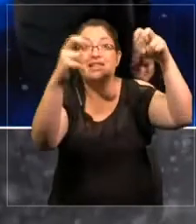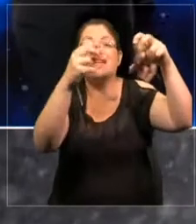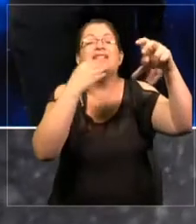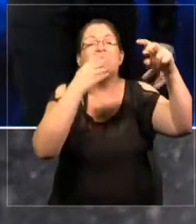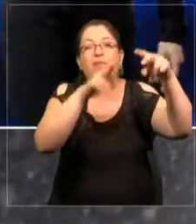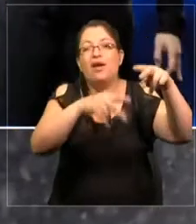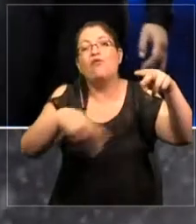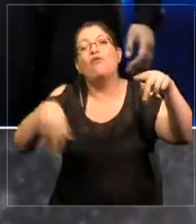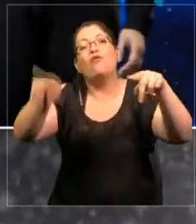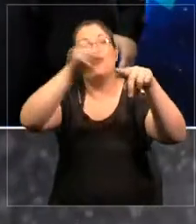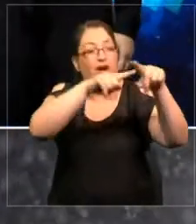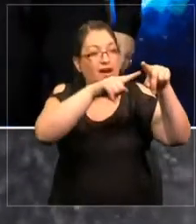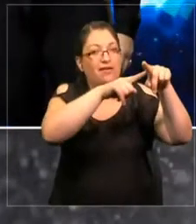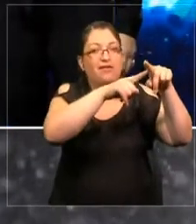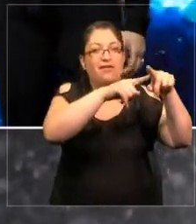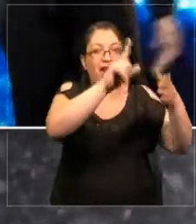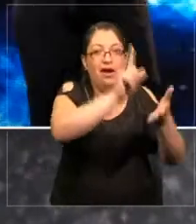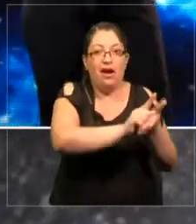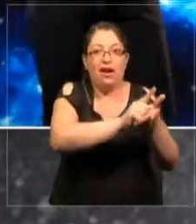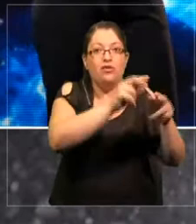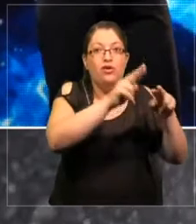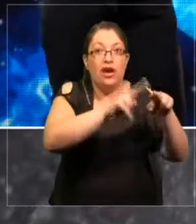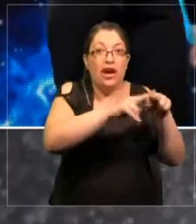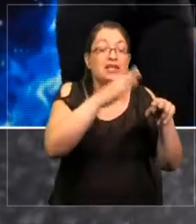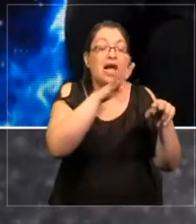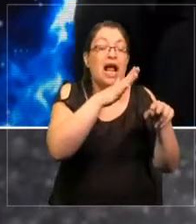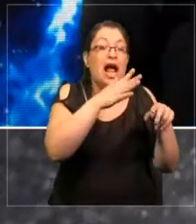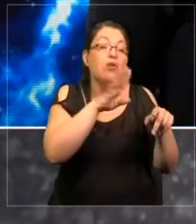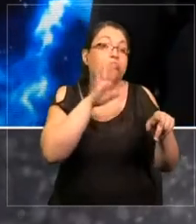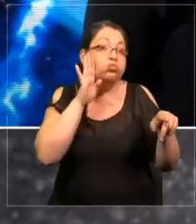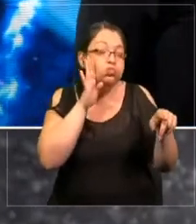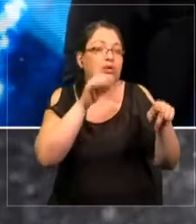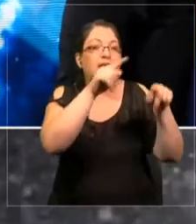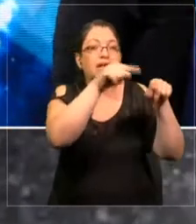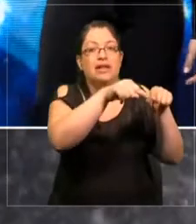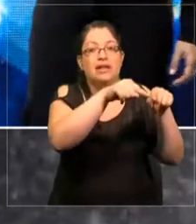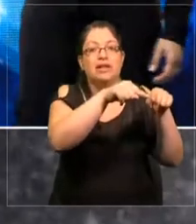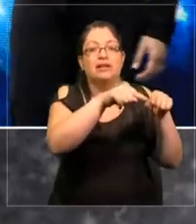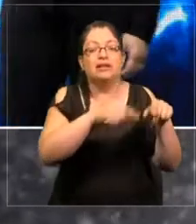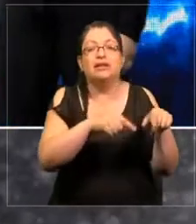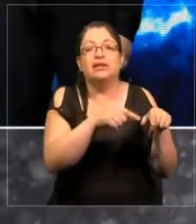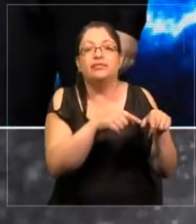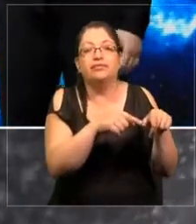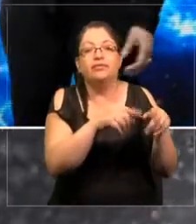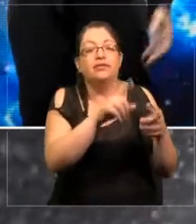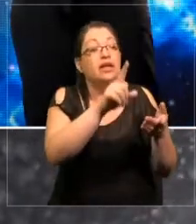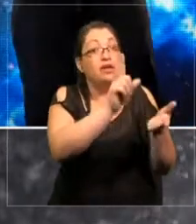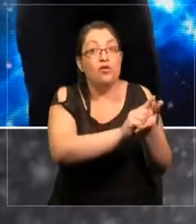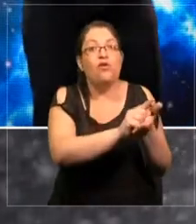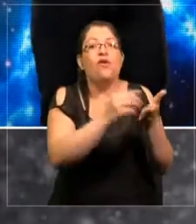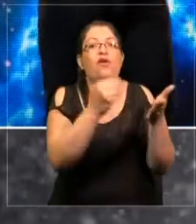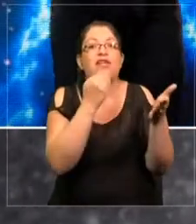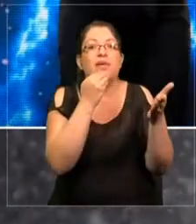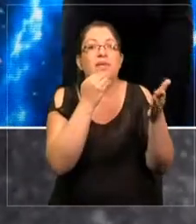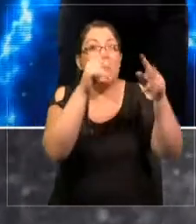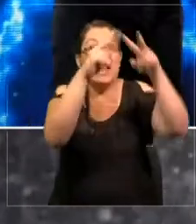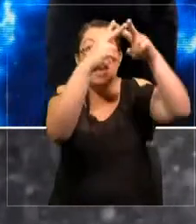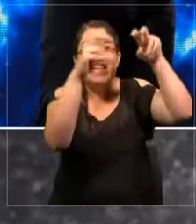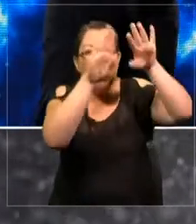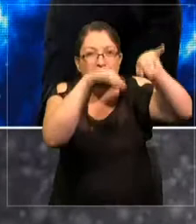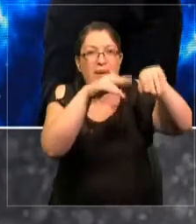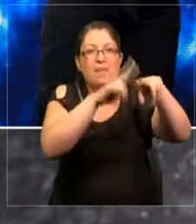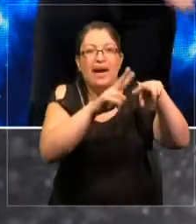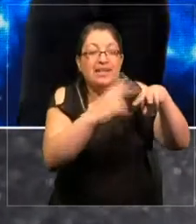a la planta de tratamiento de aguas servidas. Y esta planta, de hecho, es operada con esa misma electricidad.